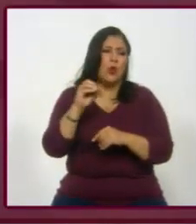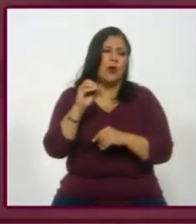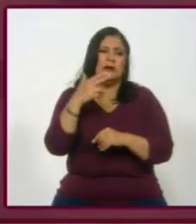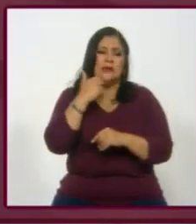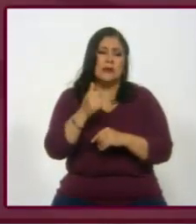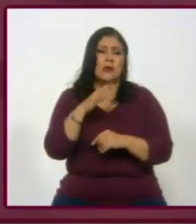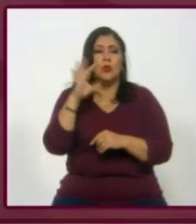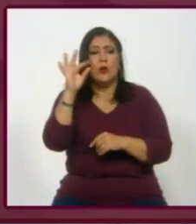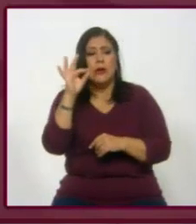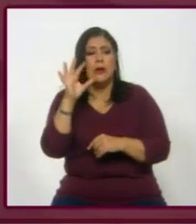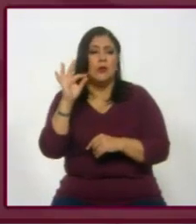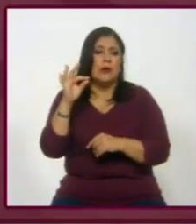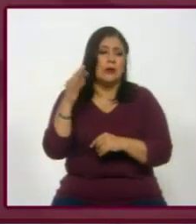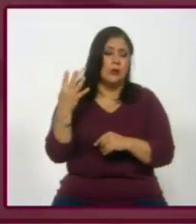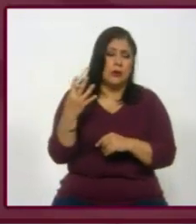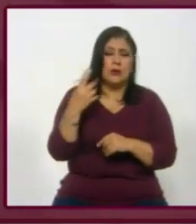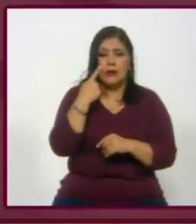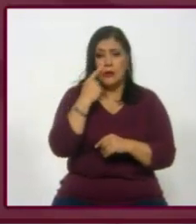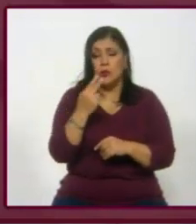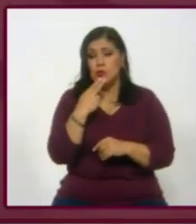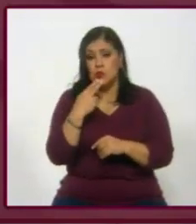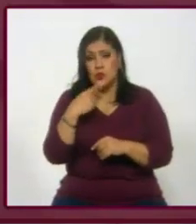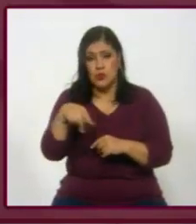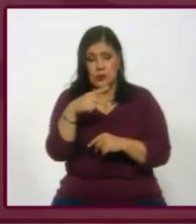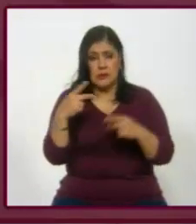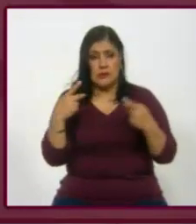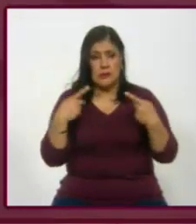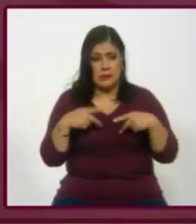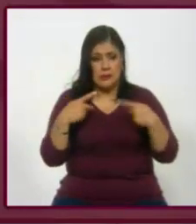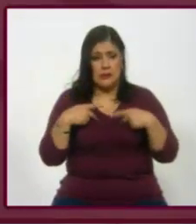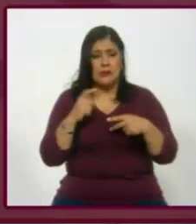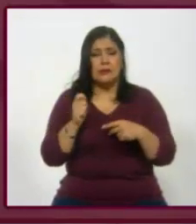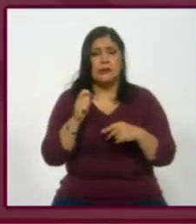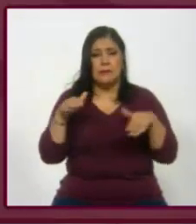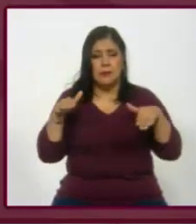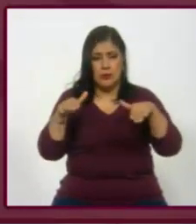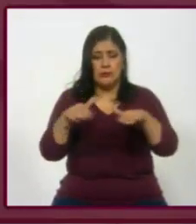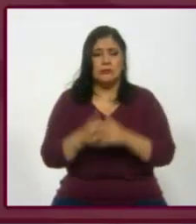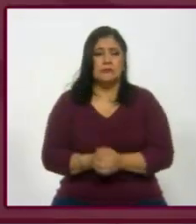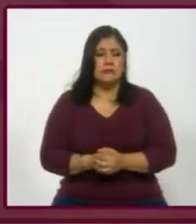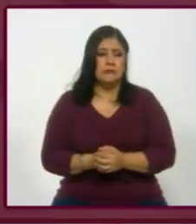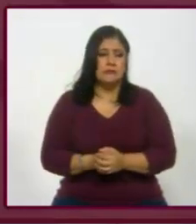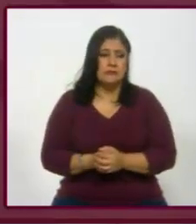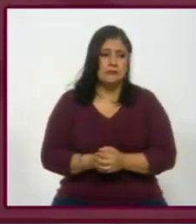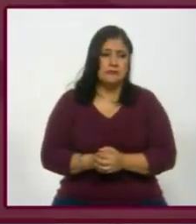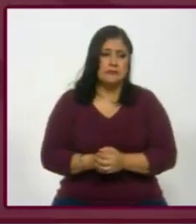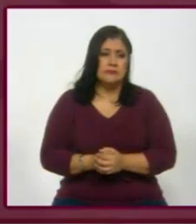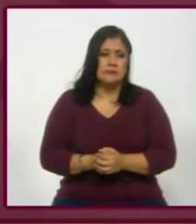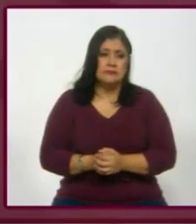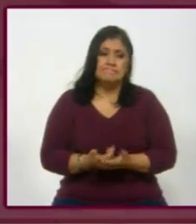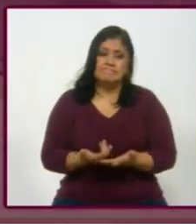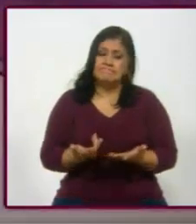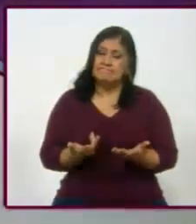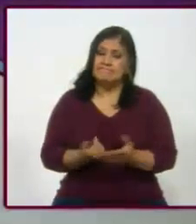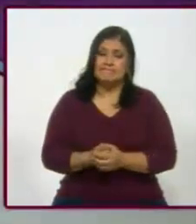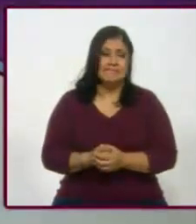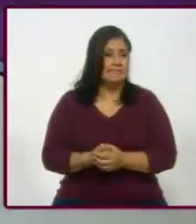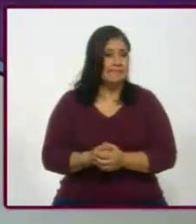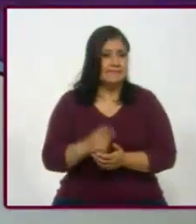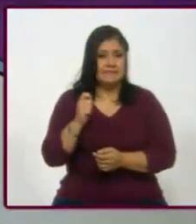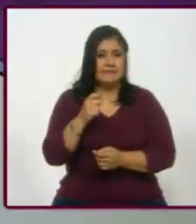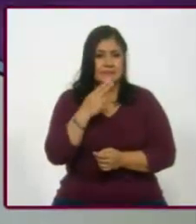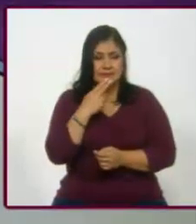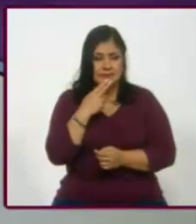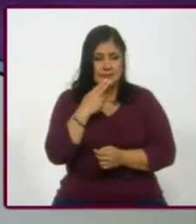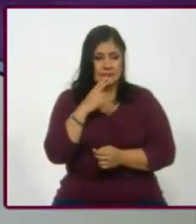44... Usuarios de avión. Usuarios de avión, ¿no? Sí. Fíjate. Híjole. Pues, ¿qué? Estos usuarios de avión